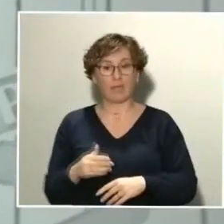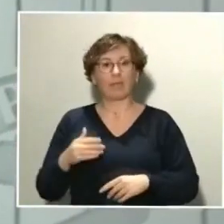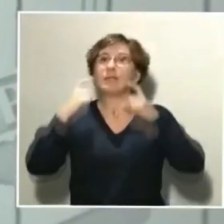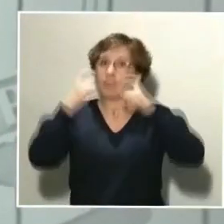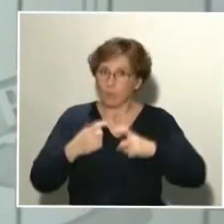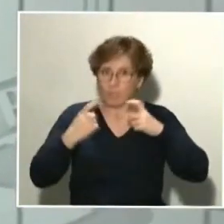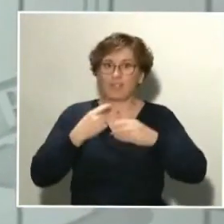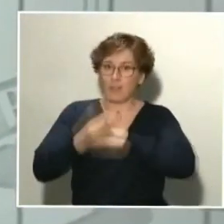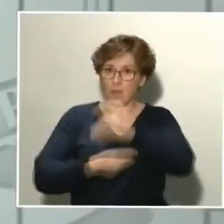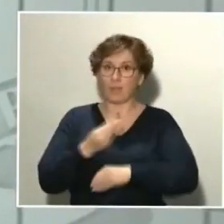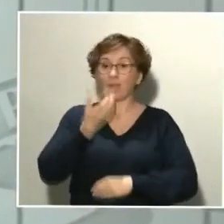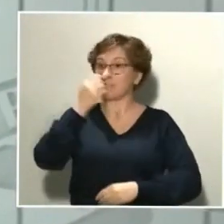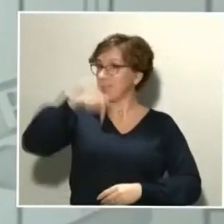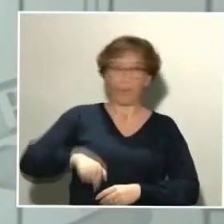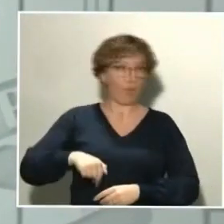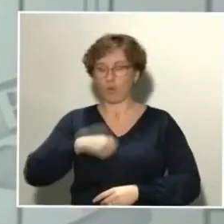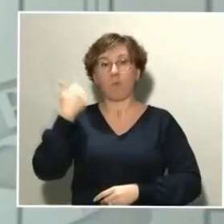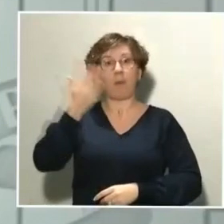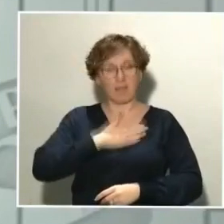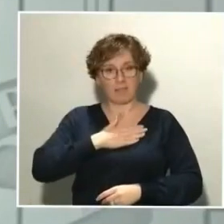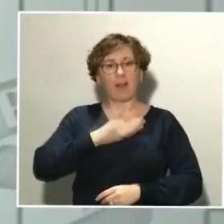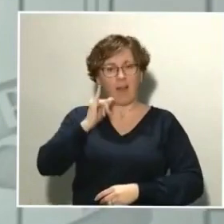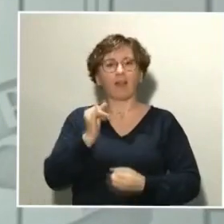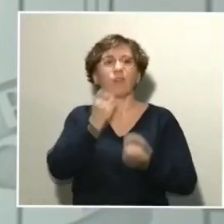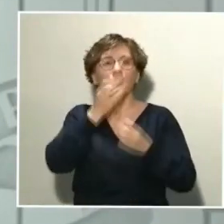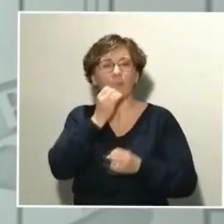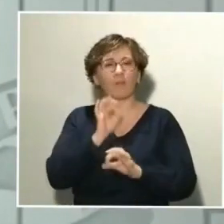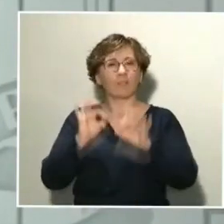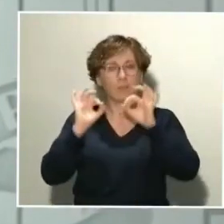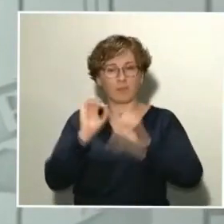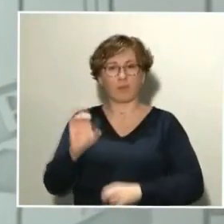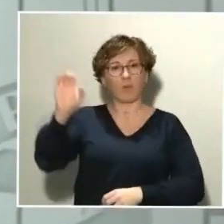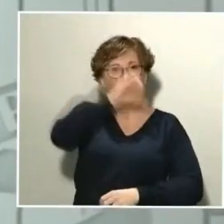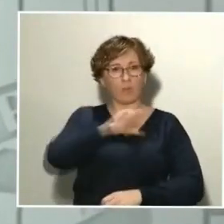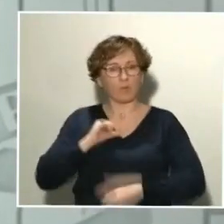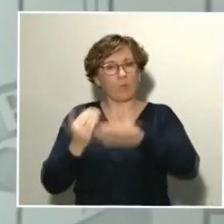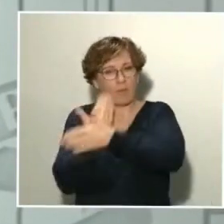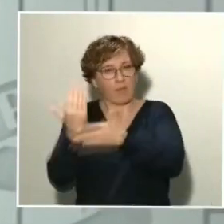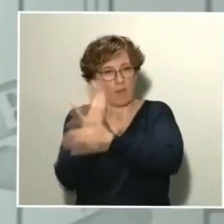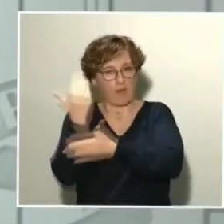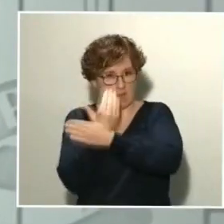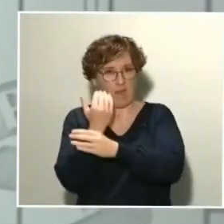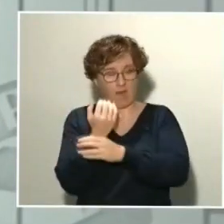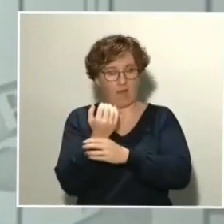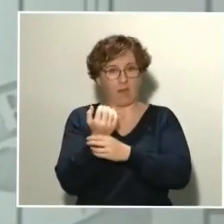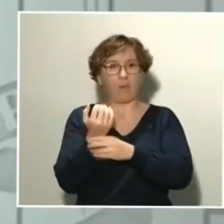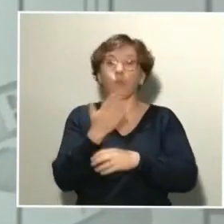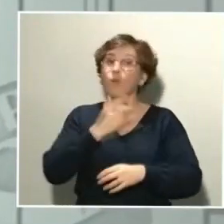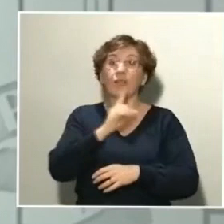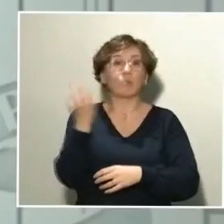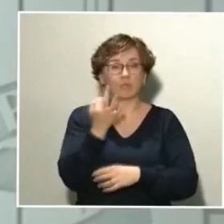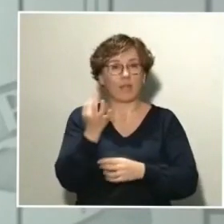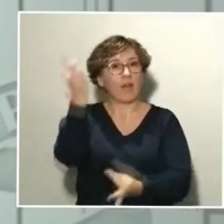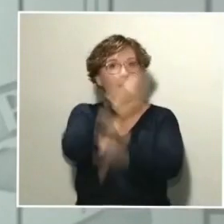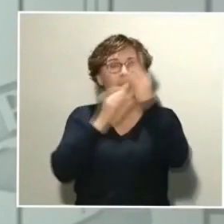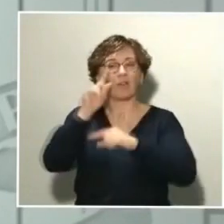habrá una información específica por día y por comunidad autónoma. De todas formas, lo que no queremos es publicar datos erróneos. Tenemos